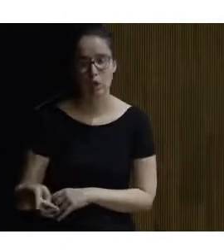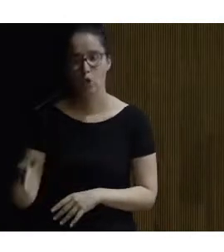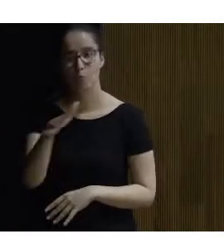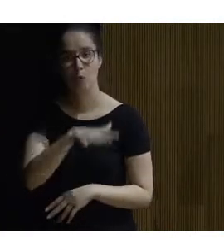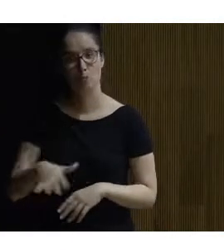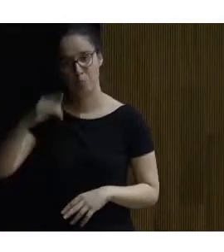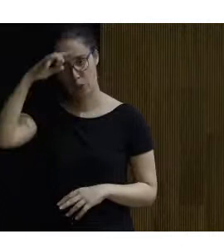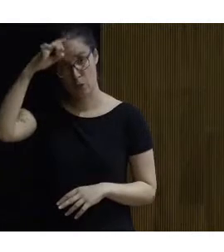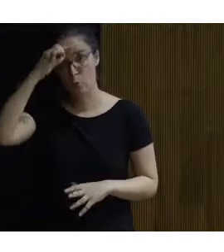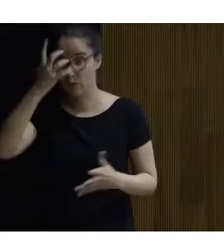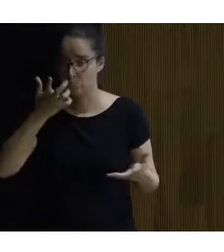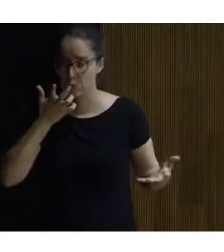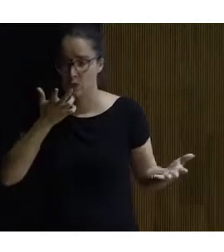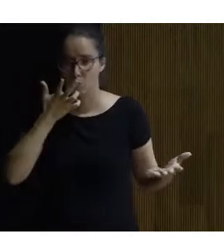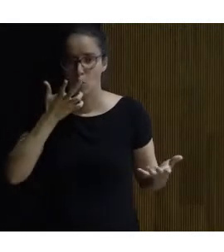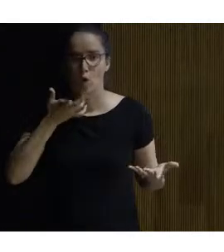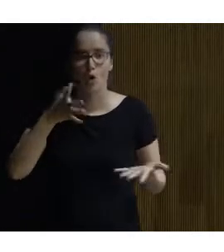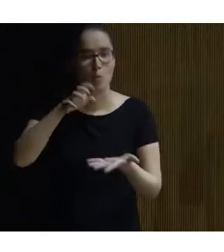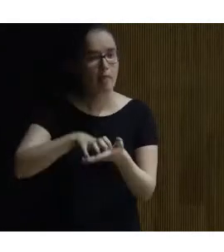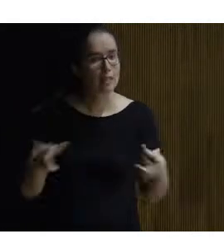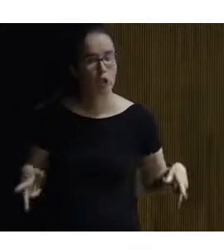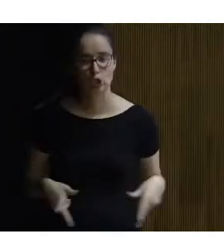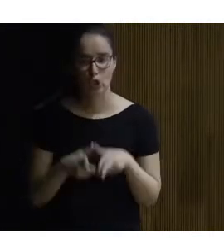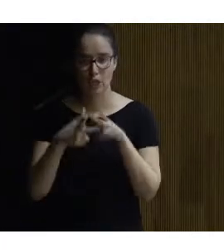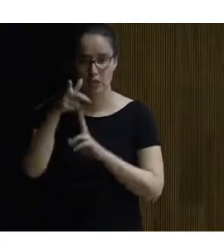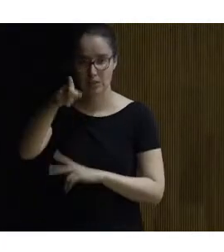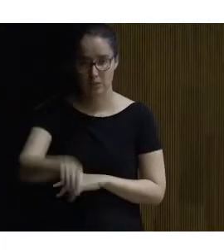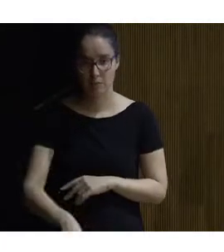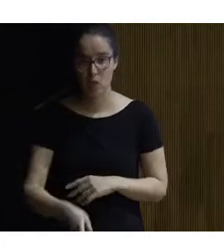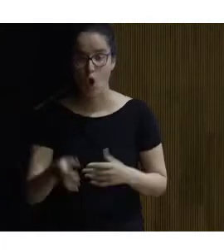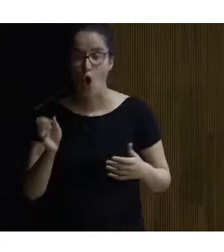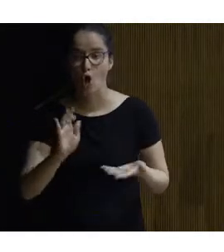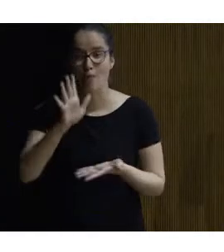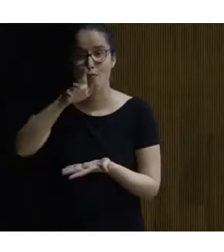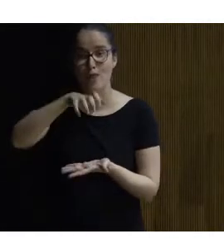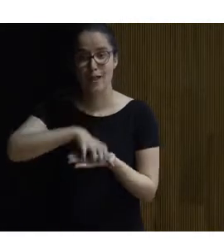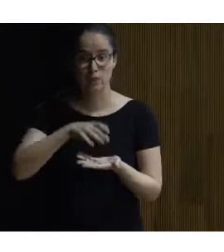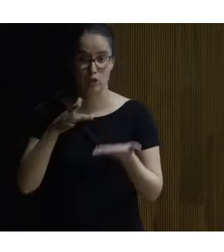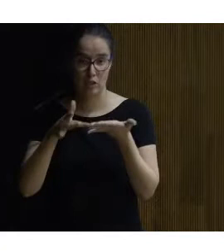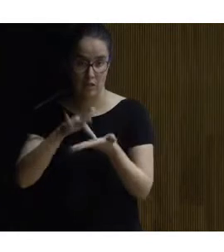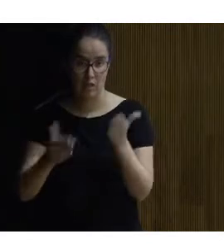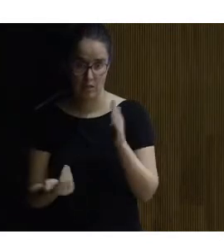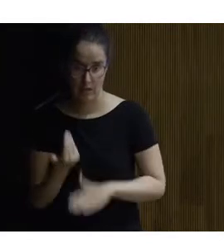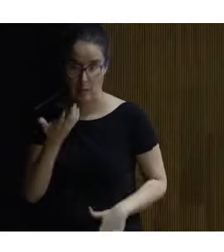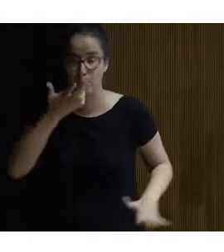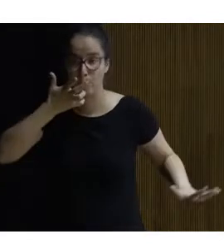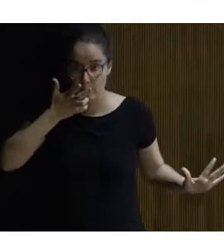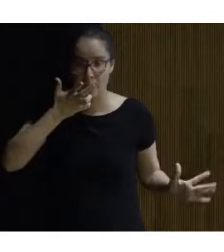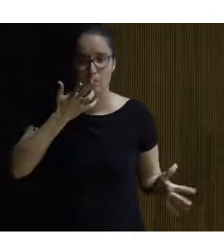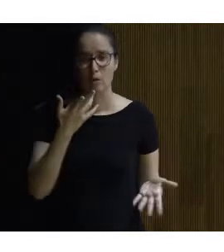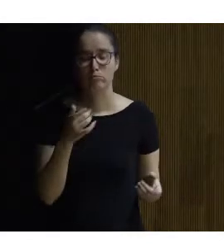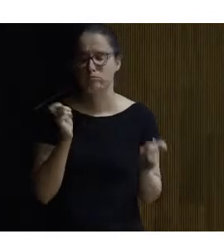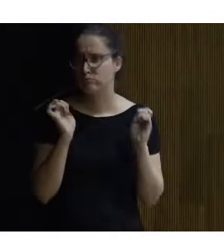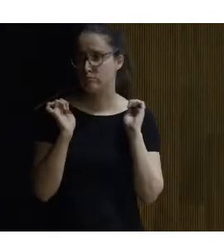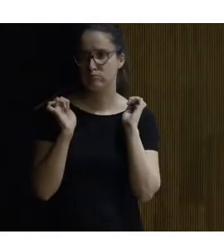espacios culturales sino como centros sociales o incluso centros de día pero me llama